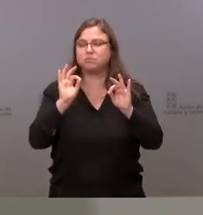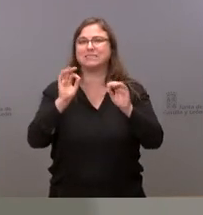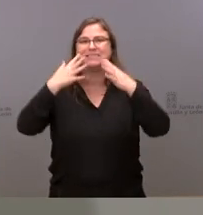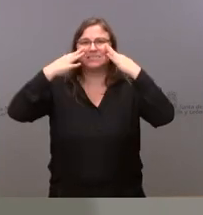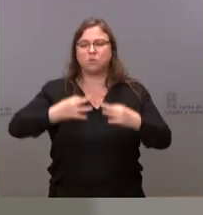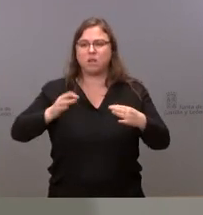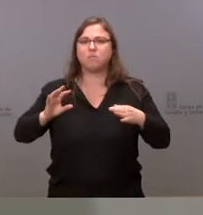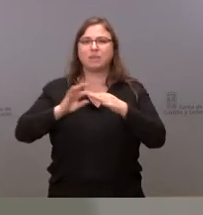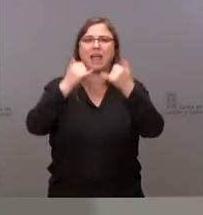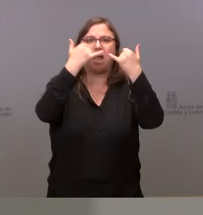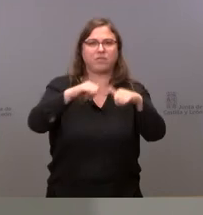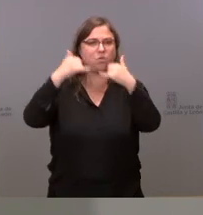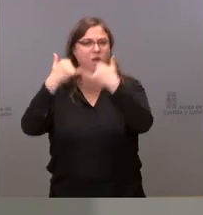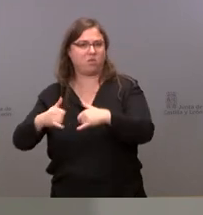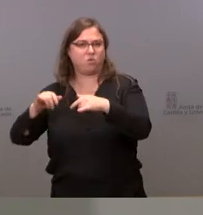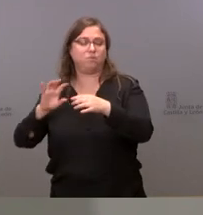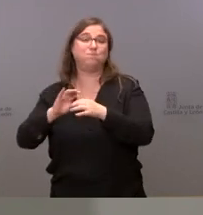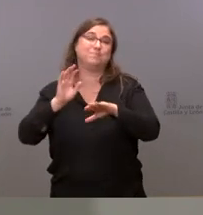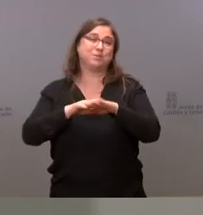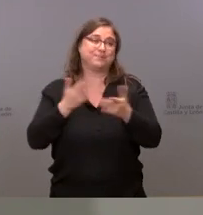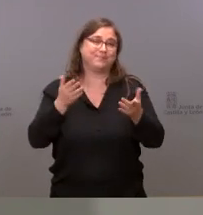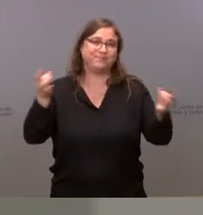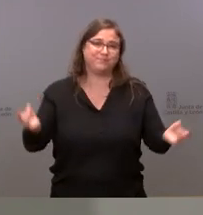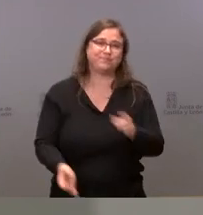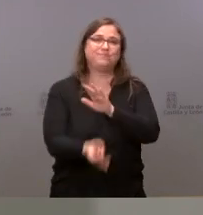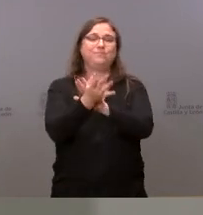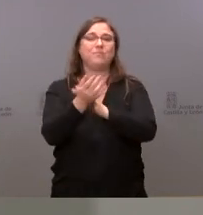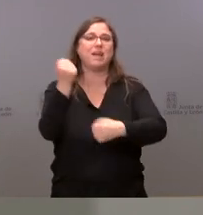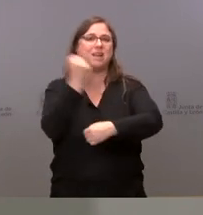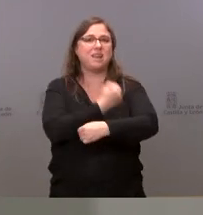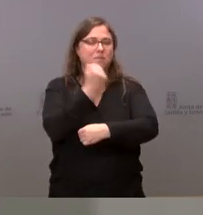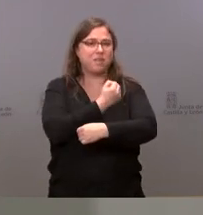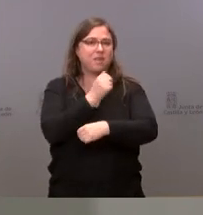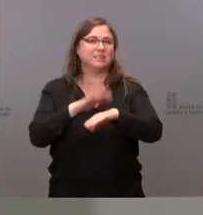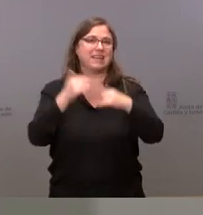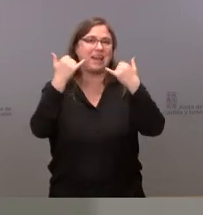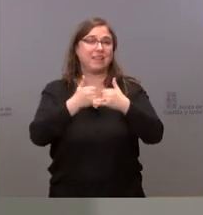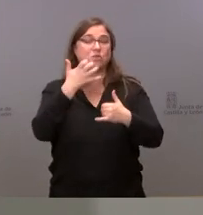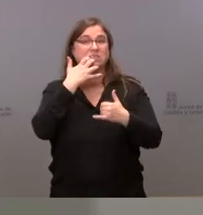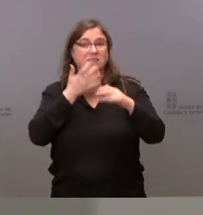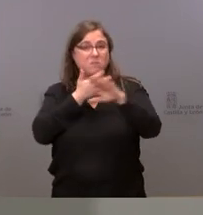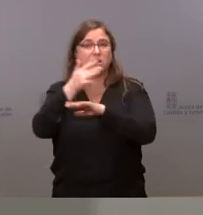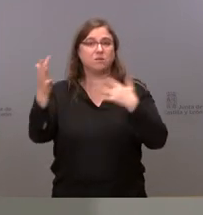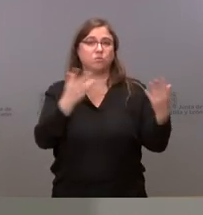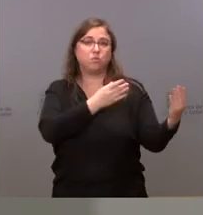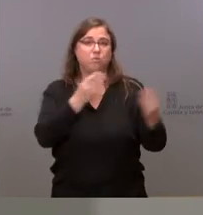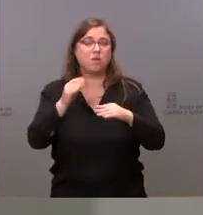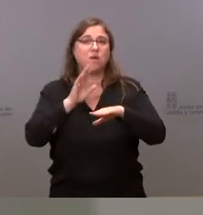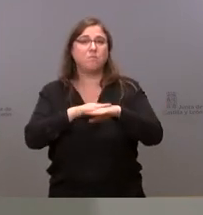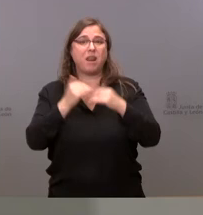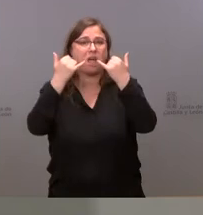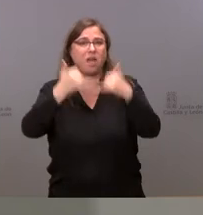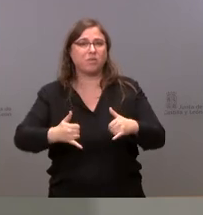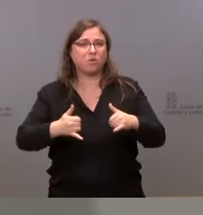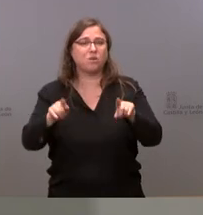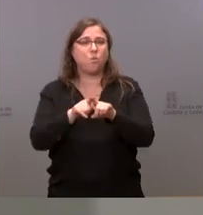actos que se pudieran convocar estas navidades y que pudieran determinar la concurrencia de personas para que estos actos